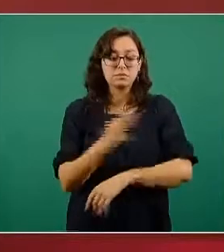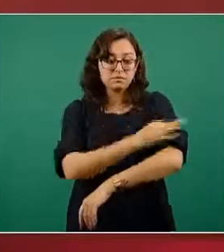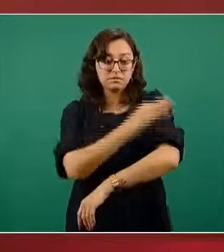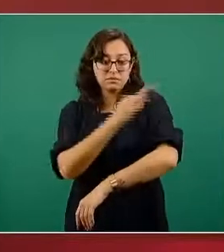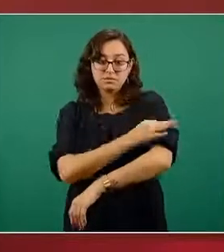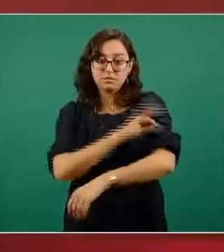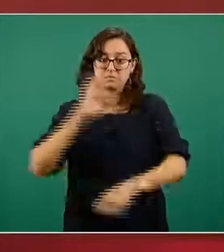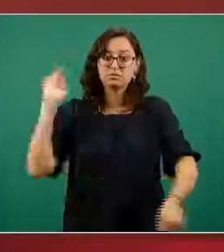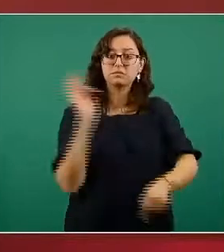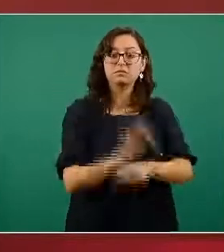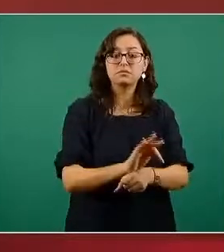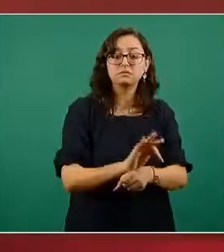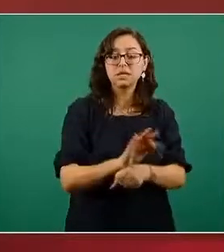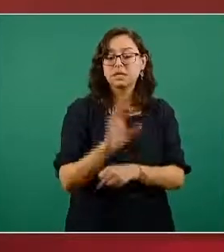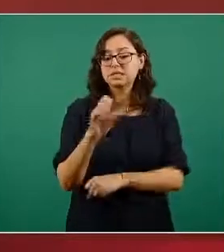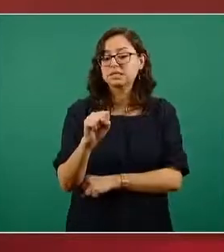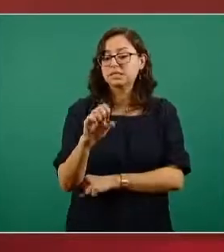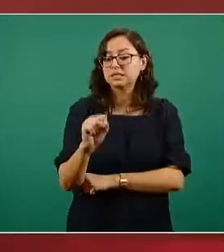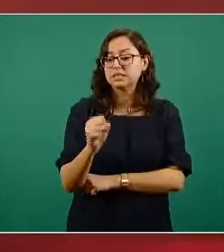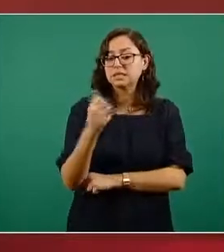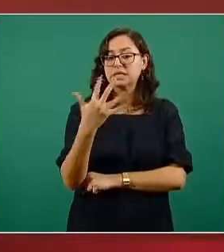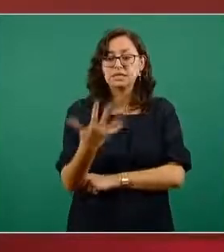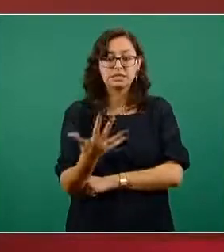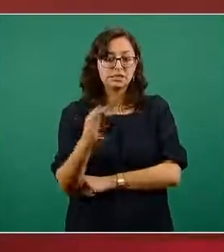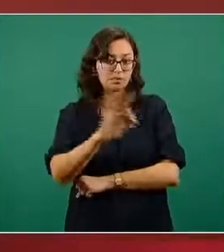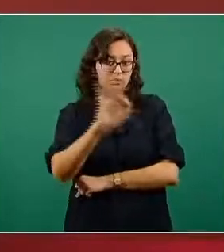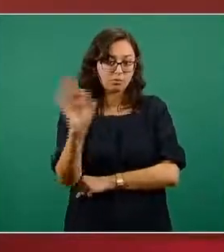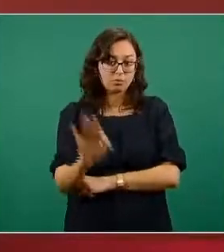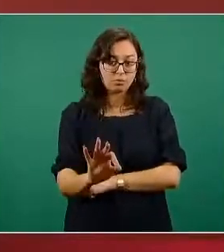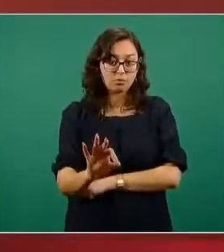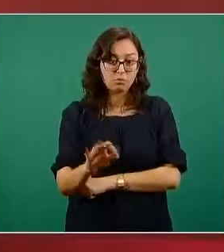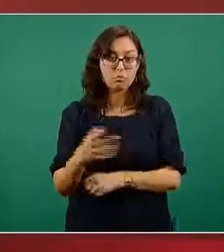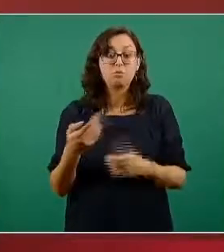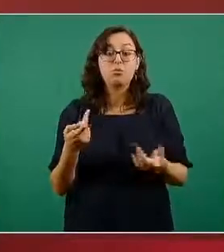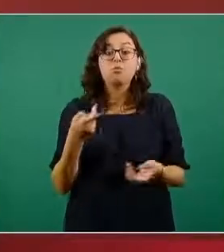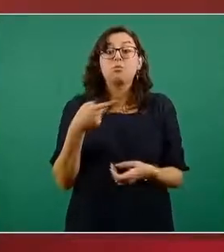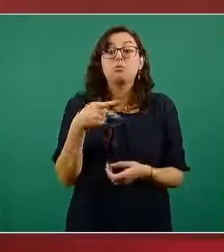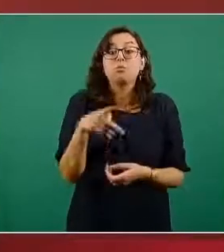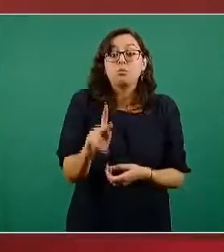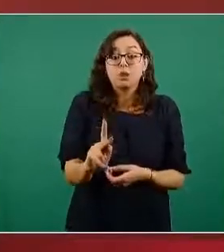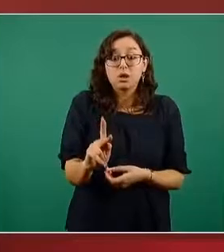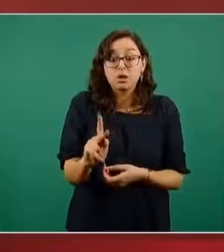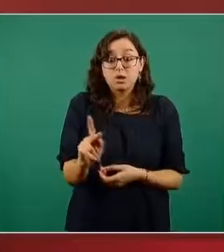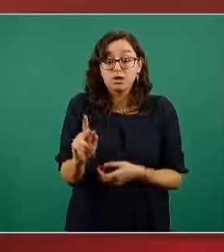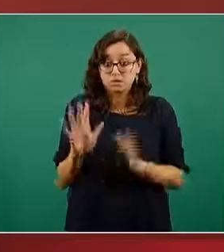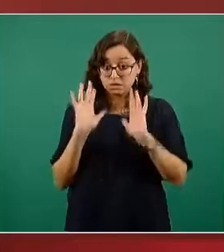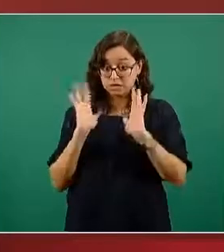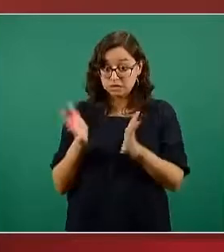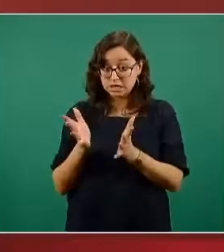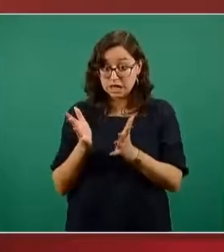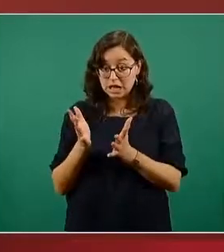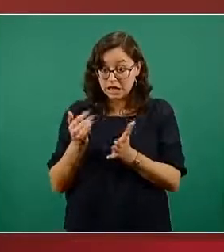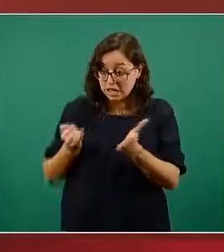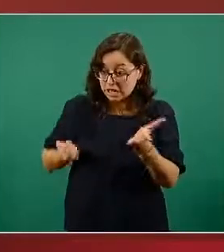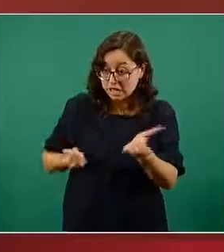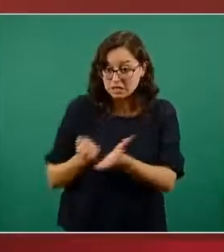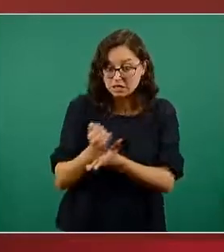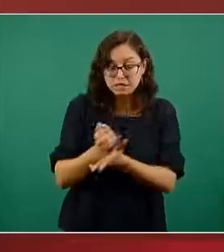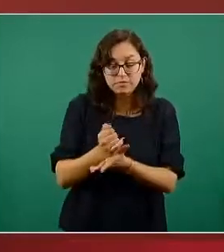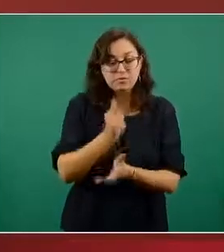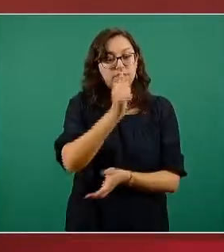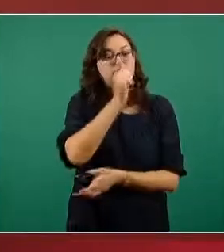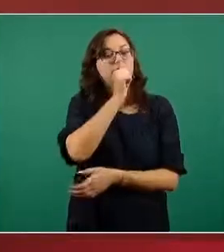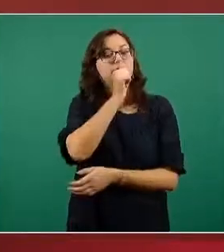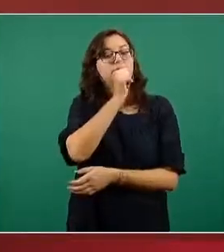% sin embargo hay que tener muy presente que este es un análisis preliminar aún con pocos datos